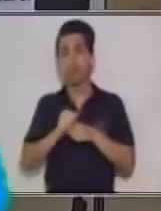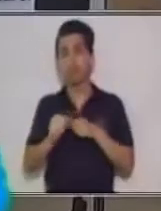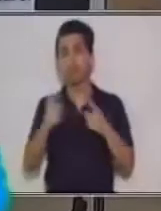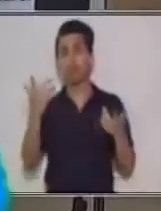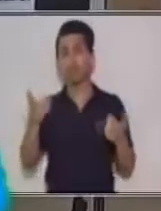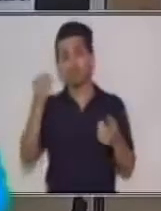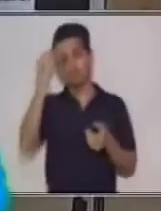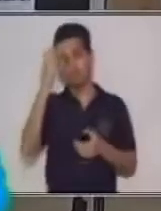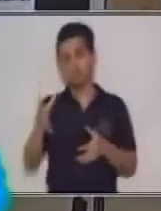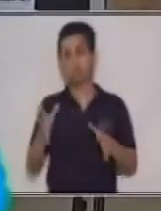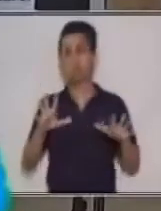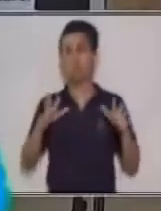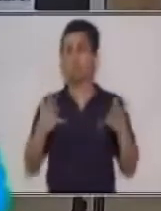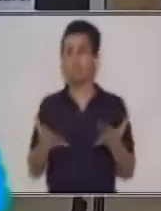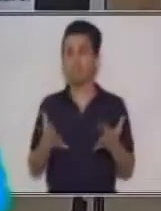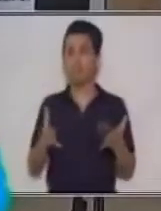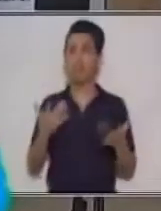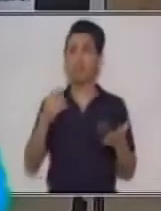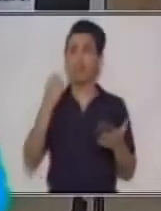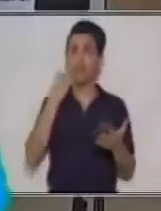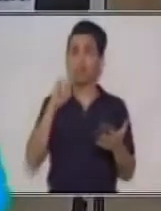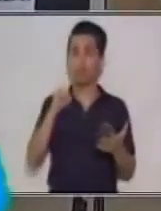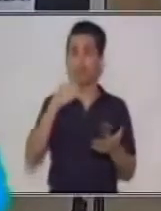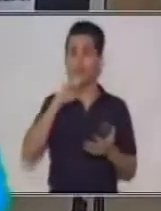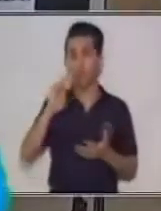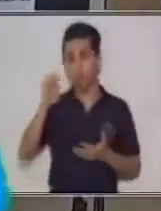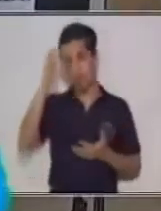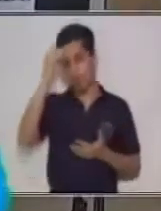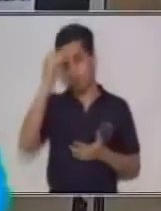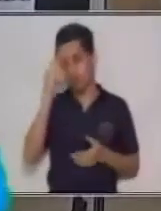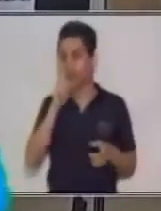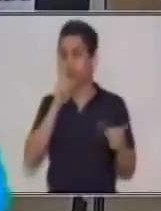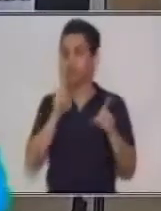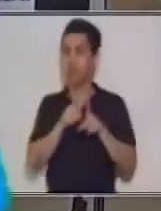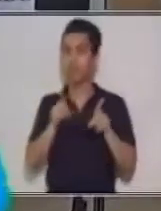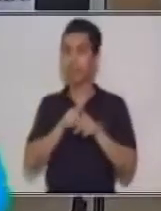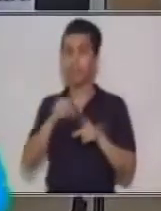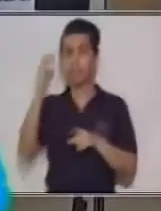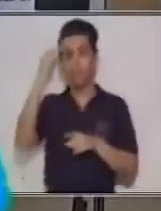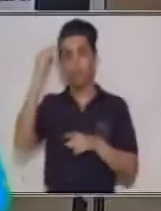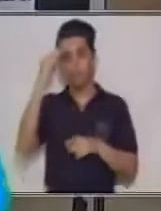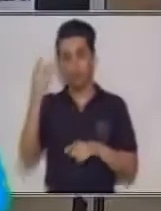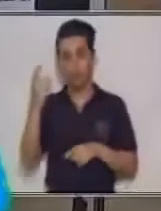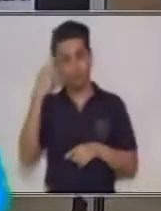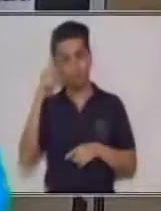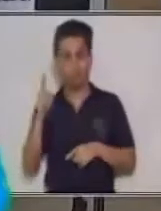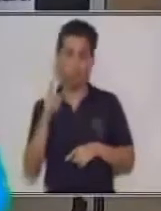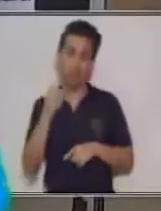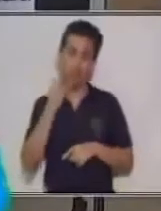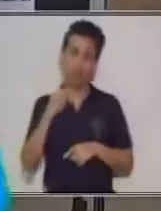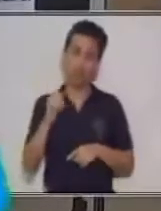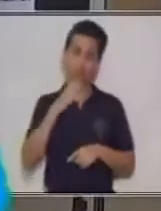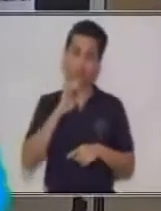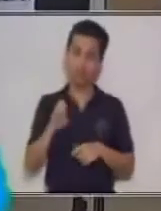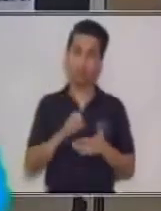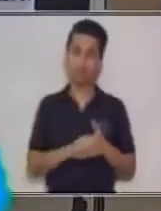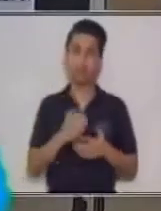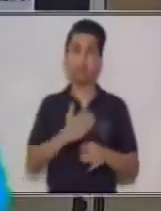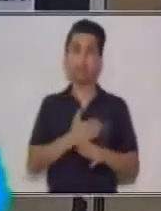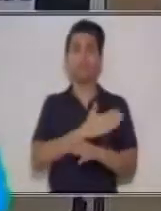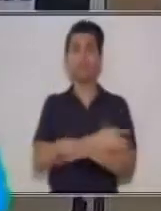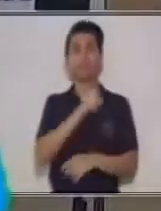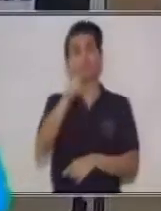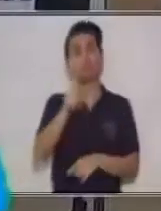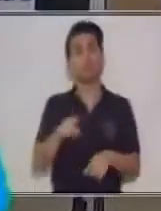estresas tales como la habilidad lingüística y memoria lingüística. Antes de empezar, te